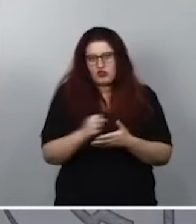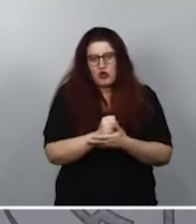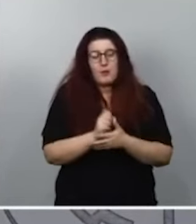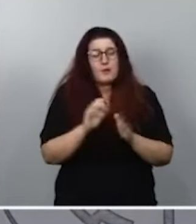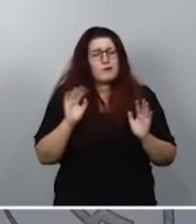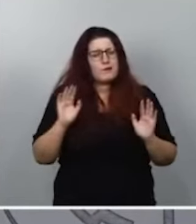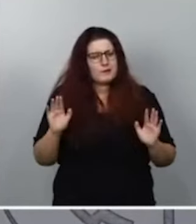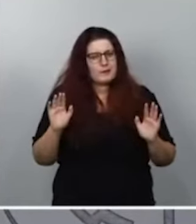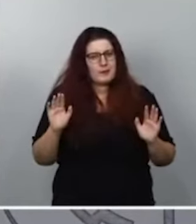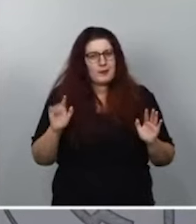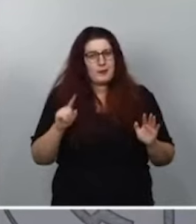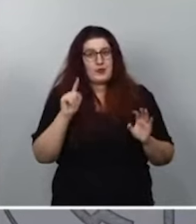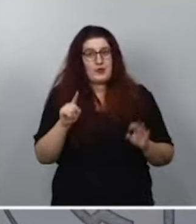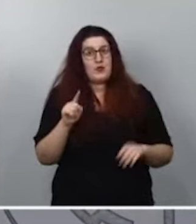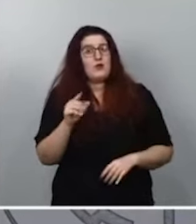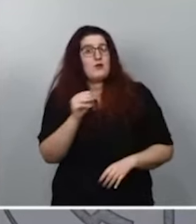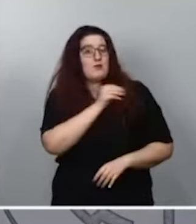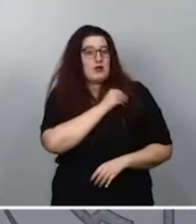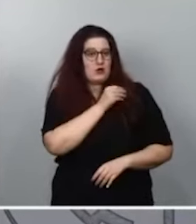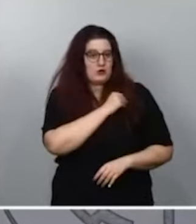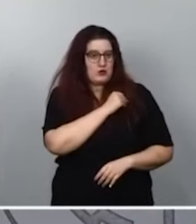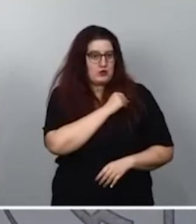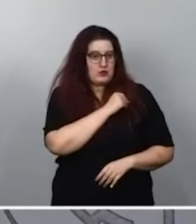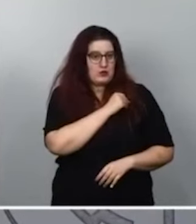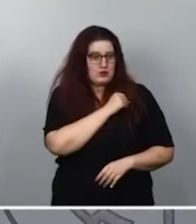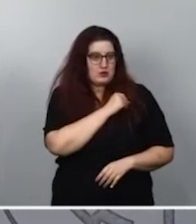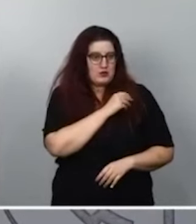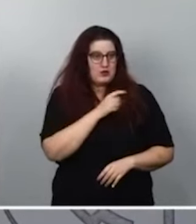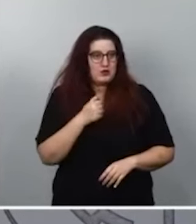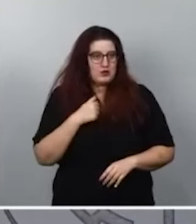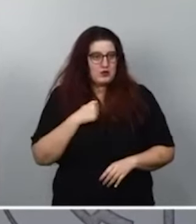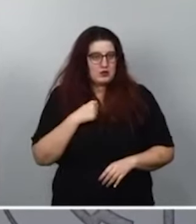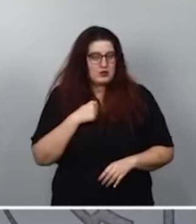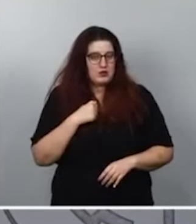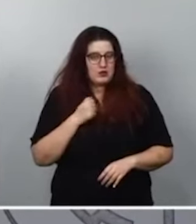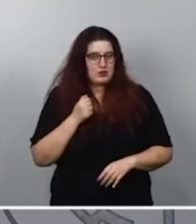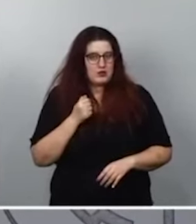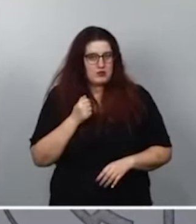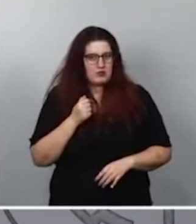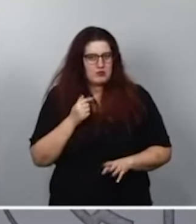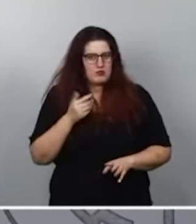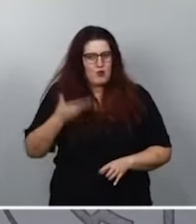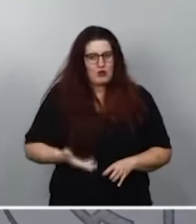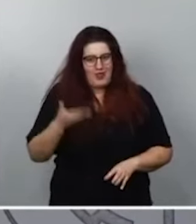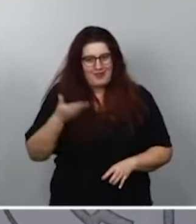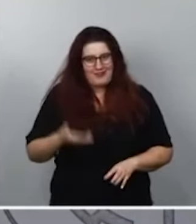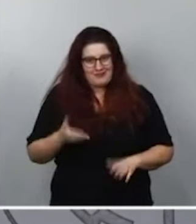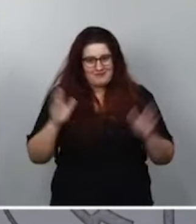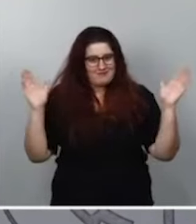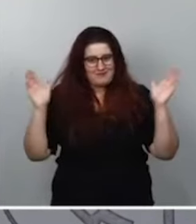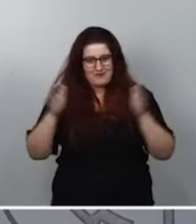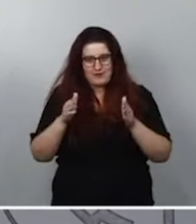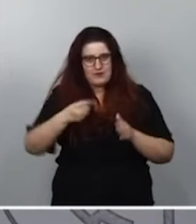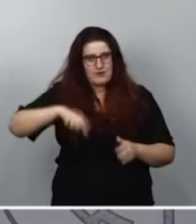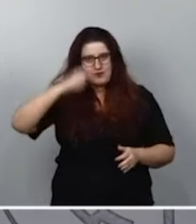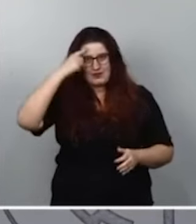fíjese, ya que me hace también usted esta pregunta me va a permitir que vaya a lo verdaderamente importante y a lo que